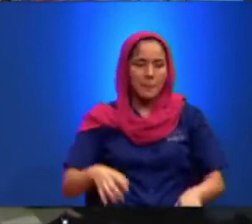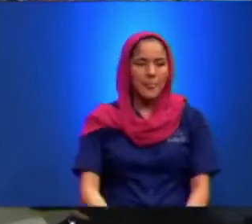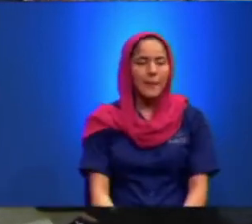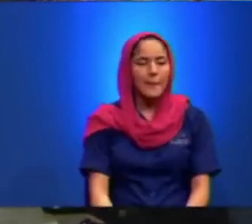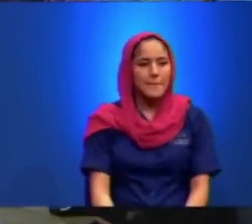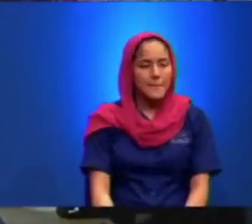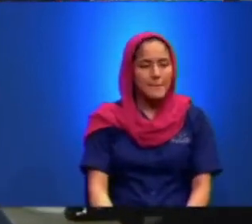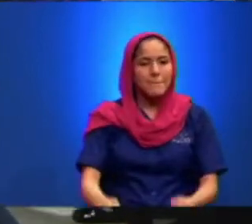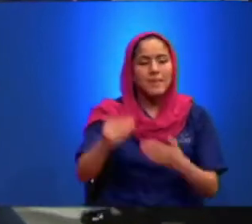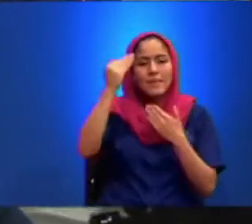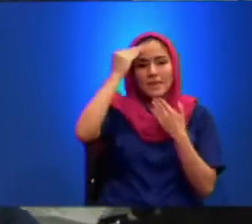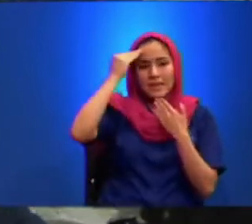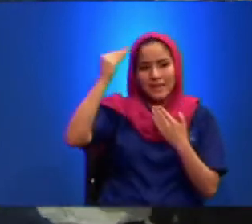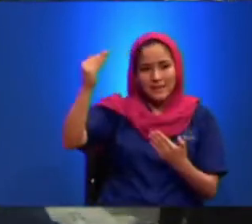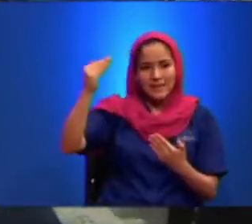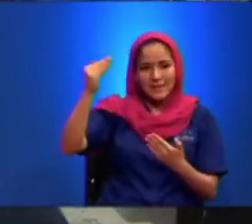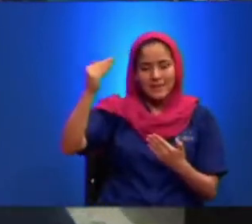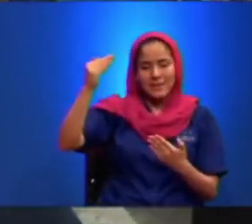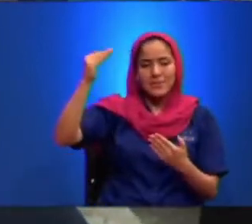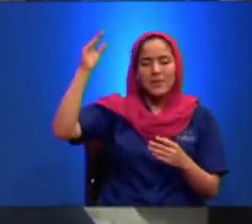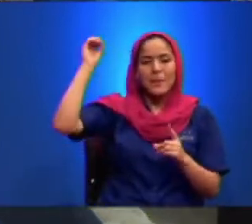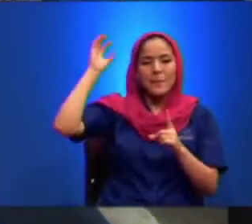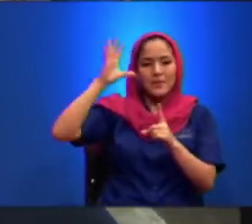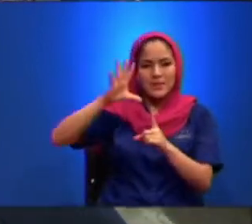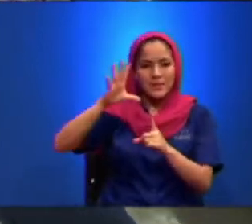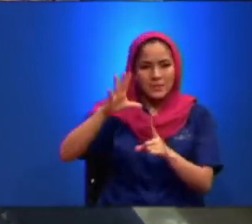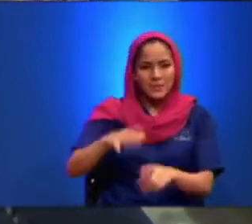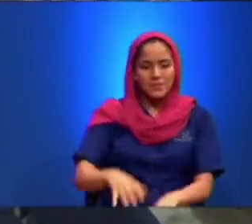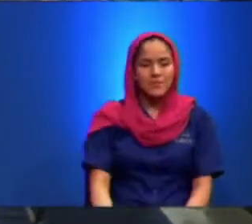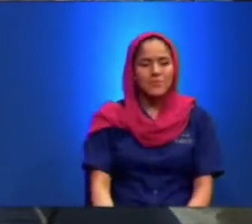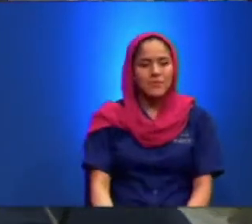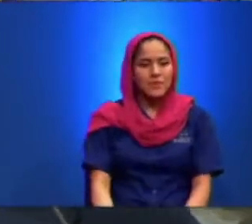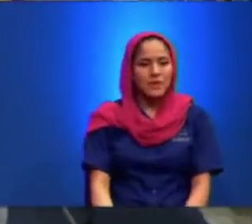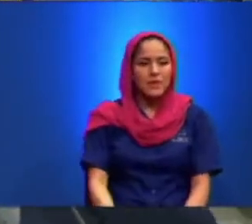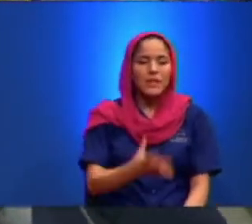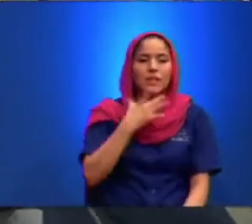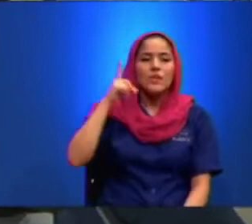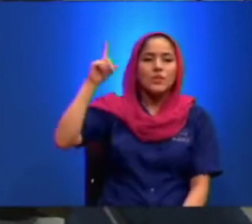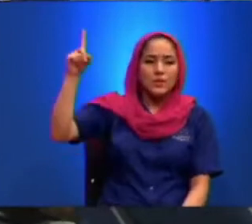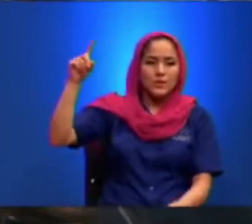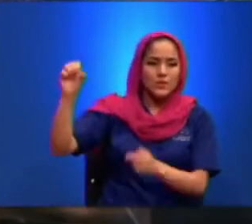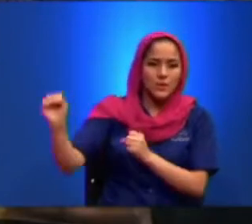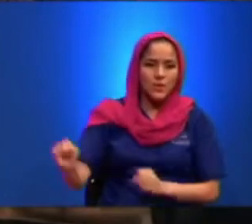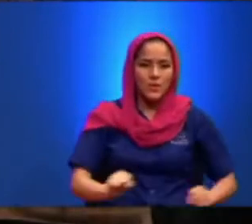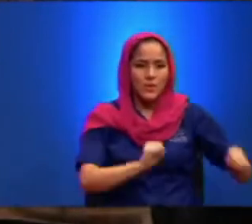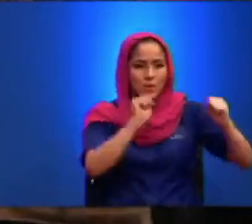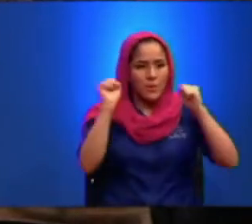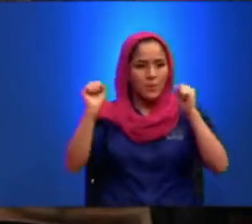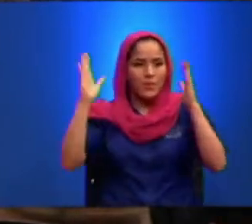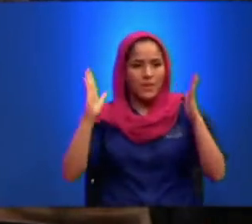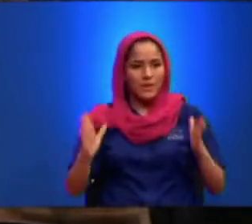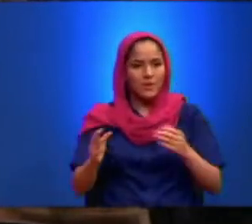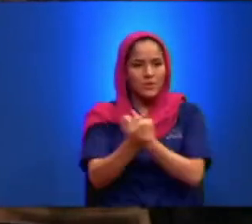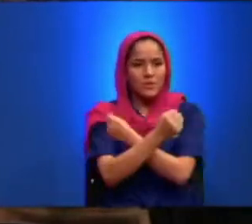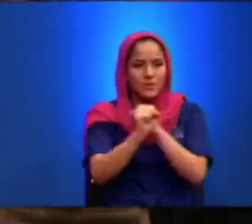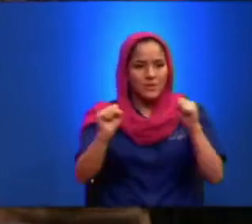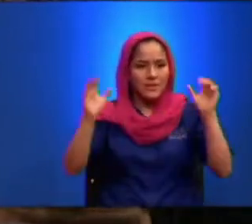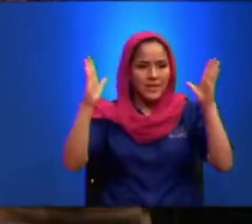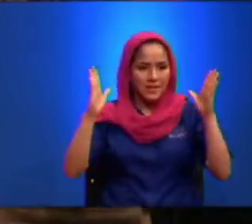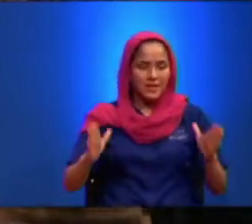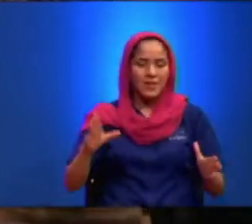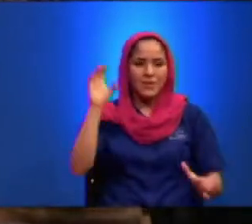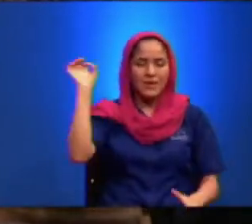Gracias Bendito Dios Poderoso Salvador Eterno